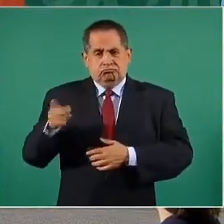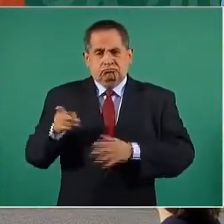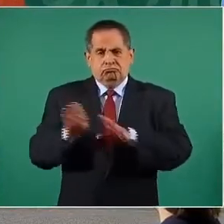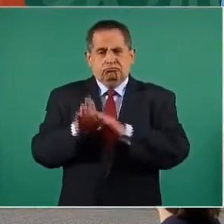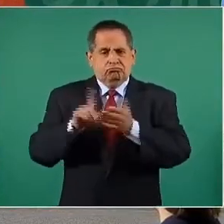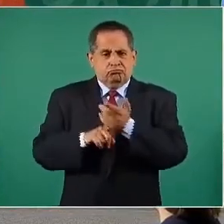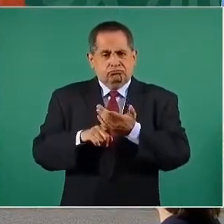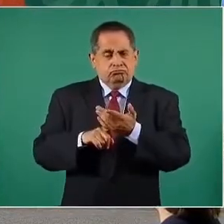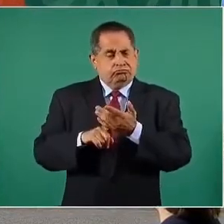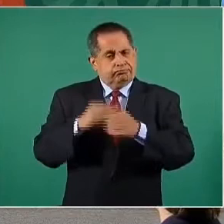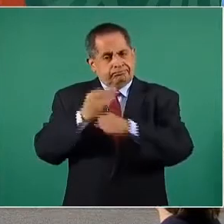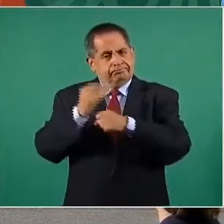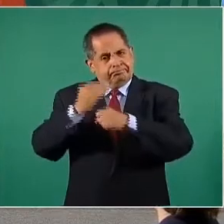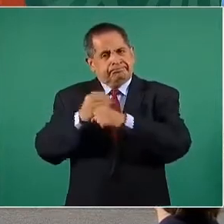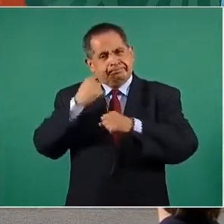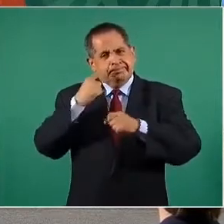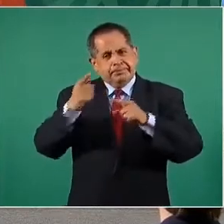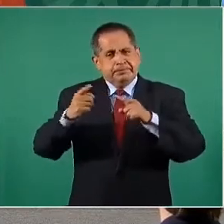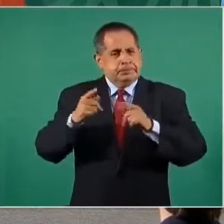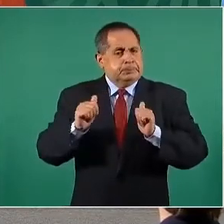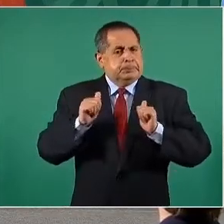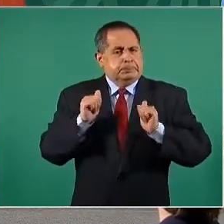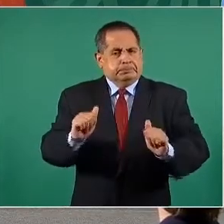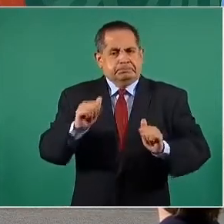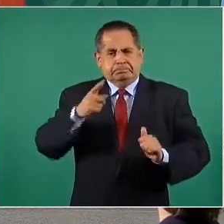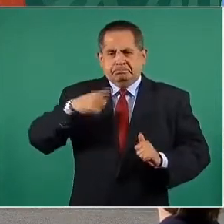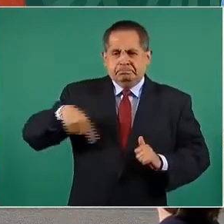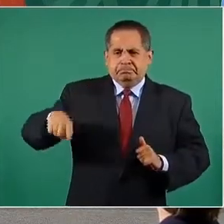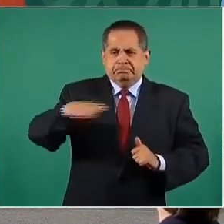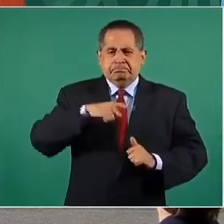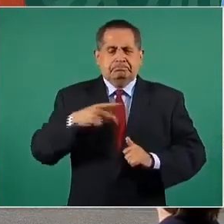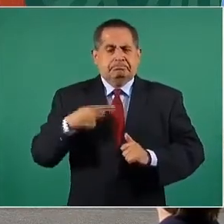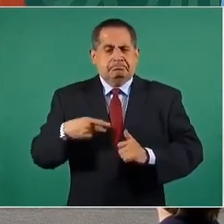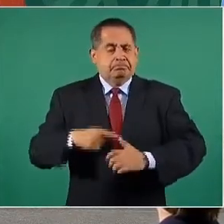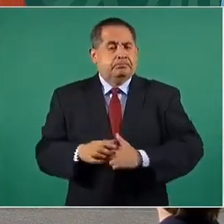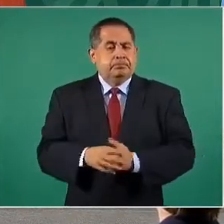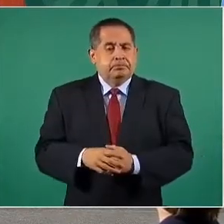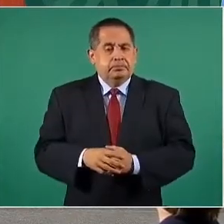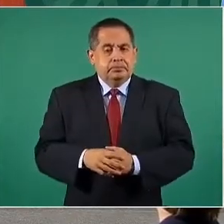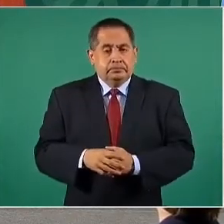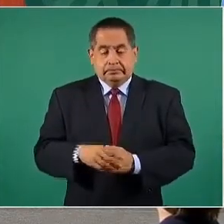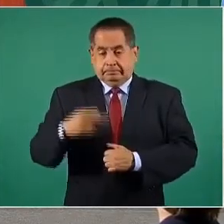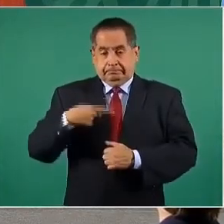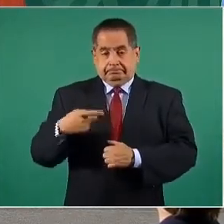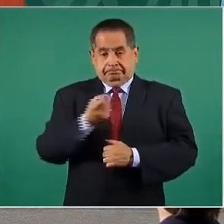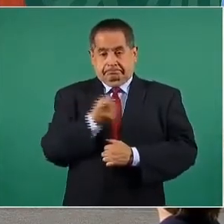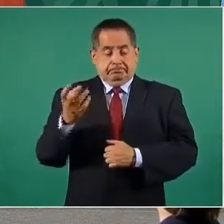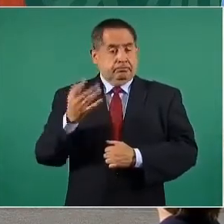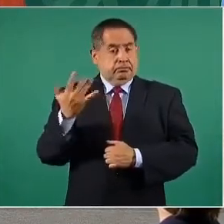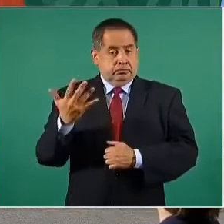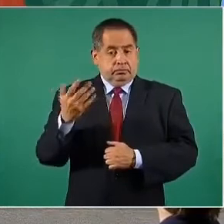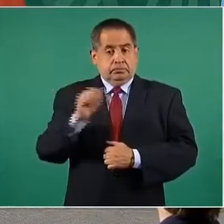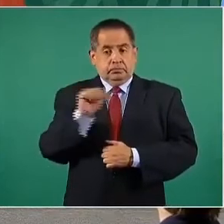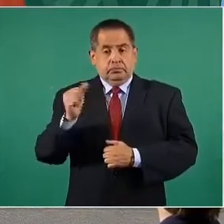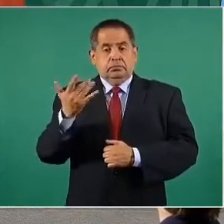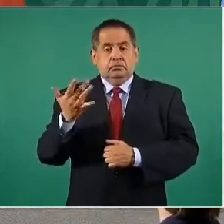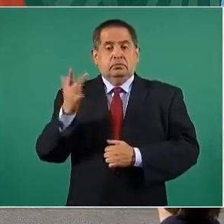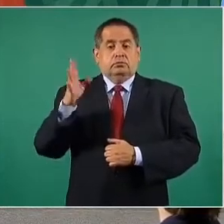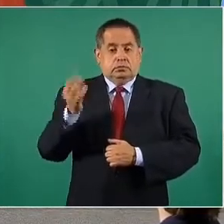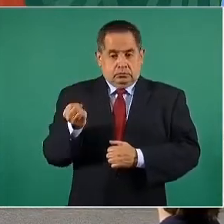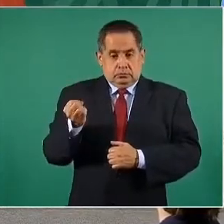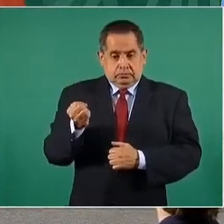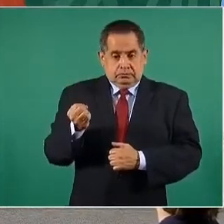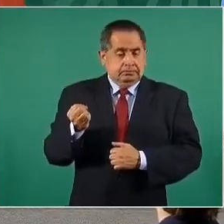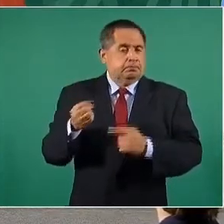este umbral de inmunidad poblacional. En las personas de 50 a 59, esto se alcanzó